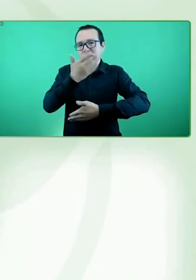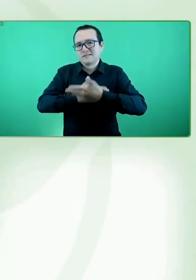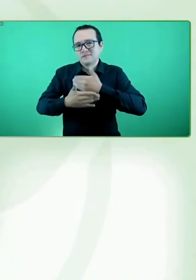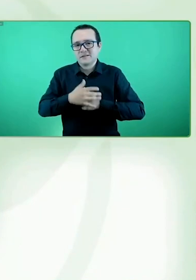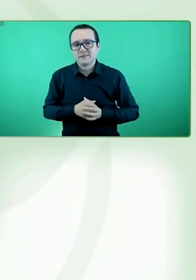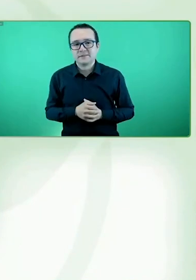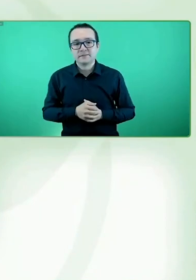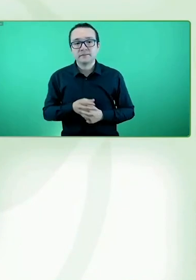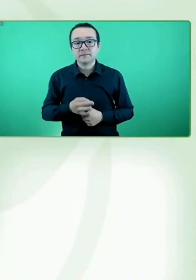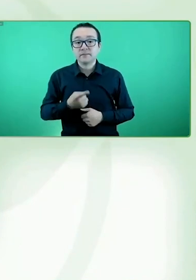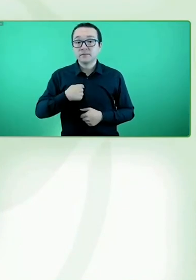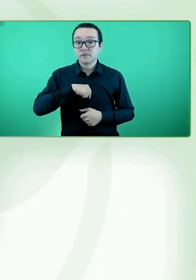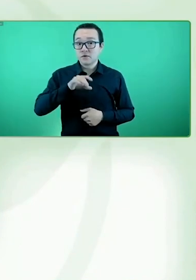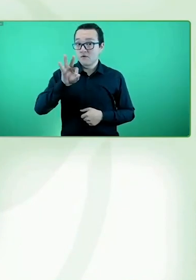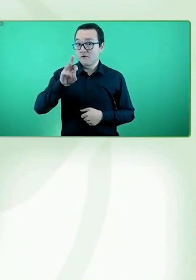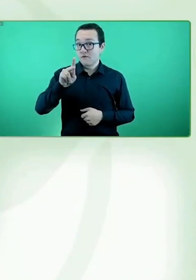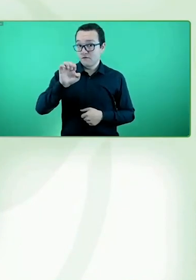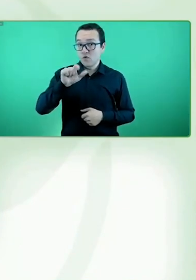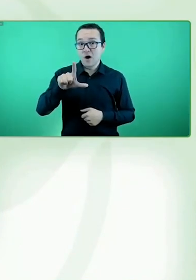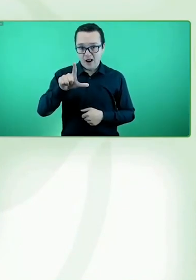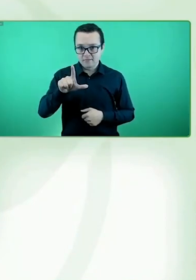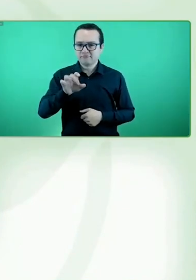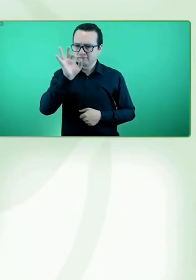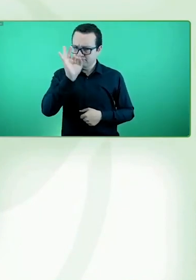cerca de las personas con discapacidad visual,